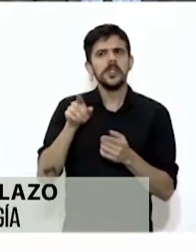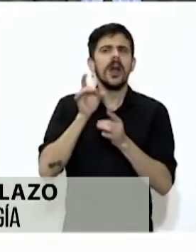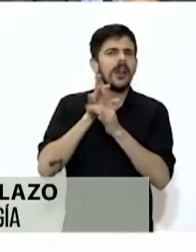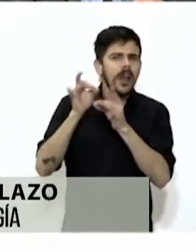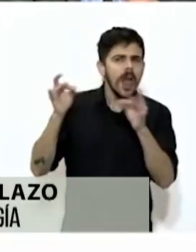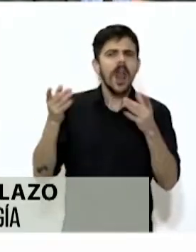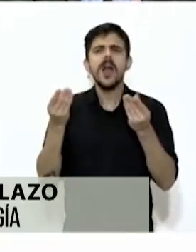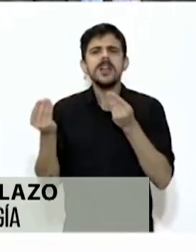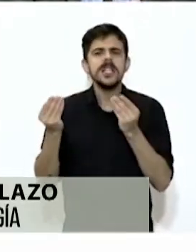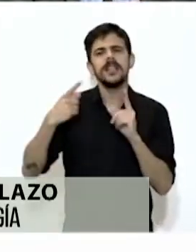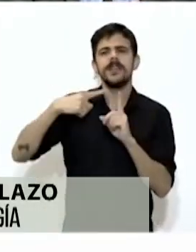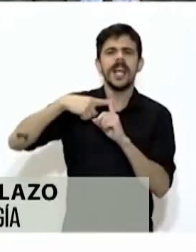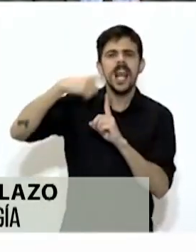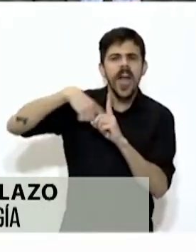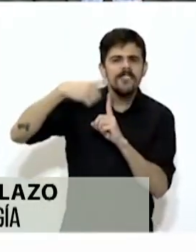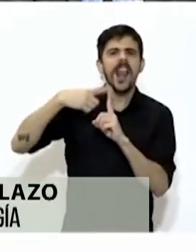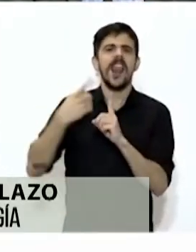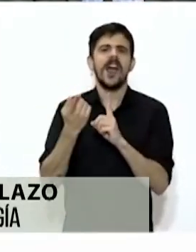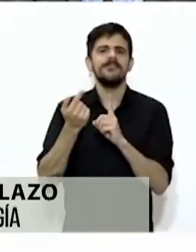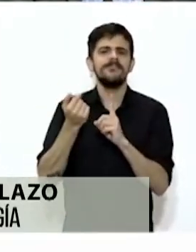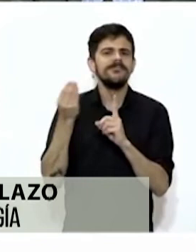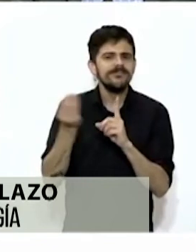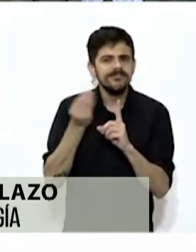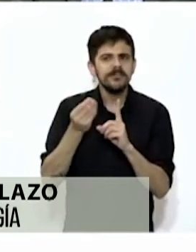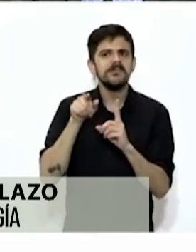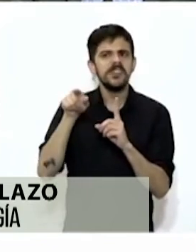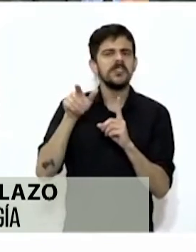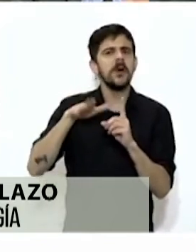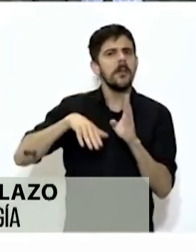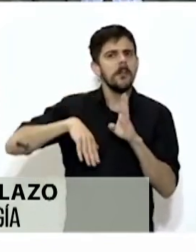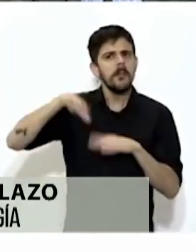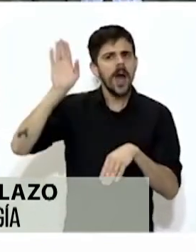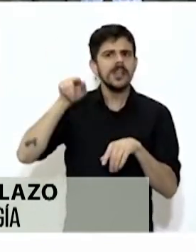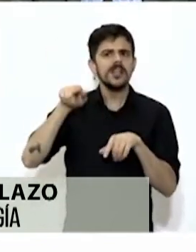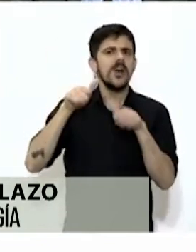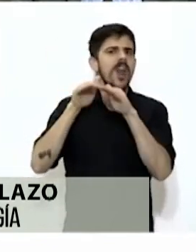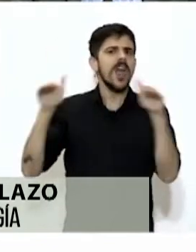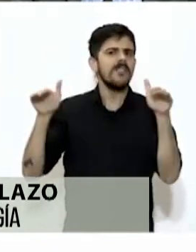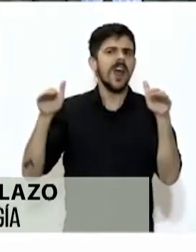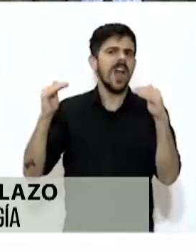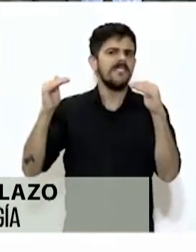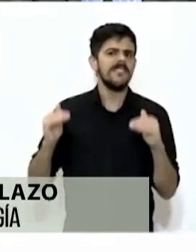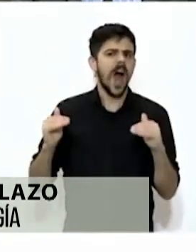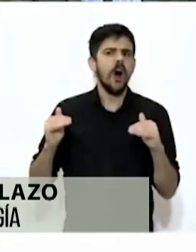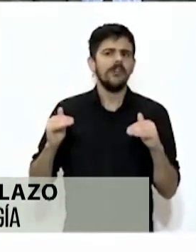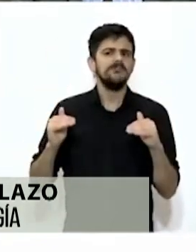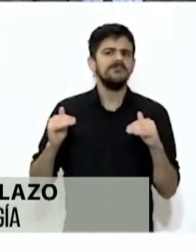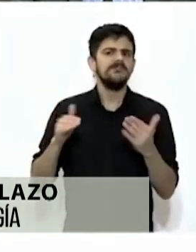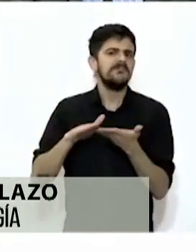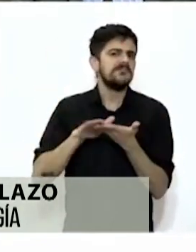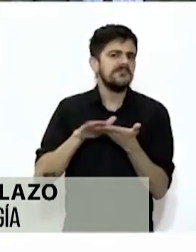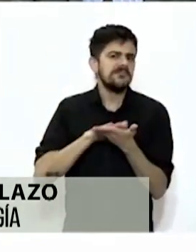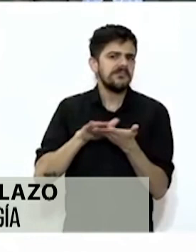epidemiológica comunitaria y en este caso continúan la mayoría de los departamentos con un número bajo en relación al riesgo